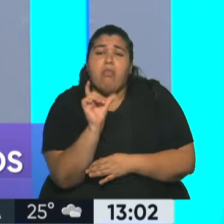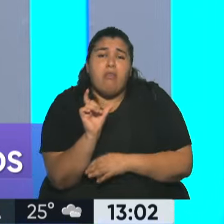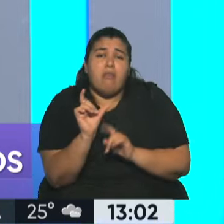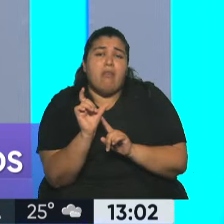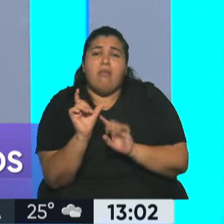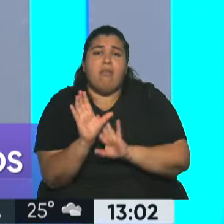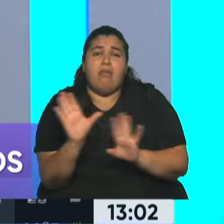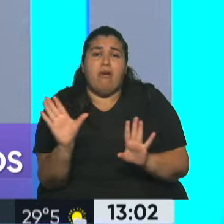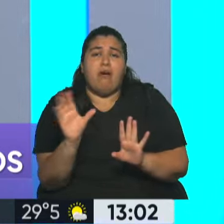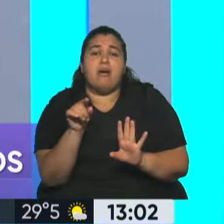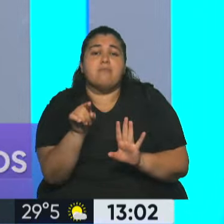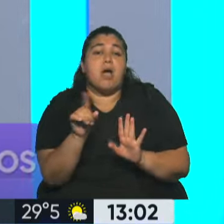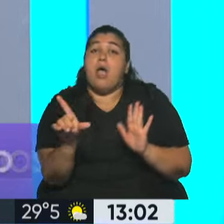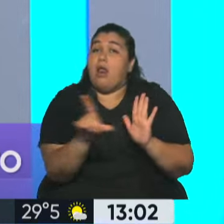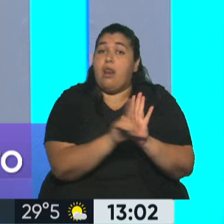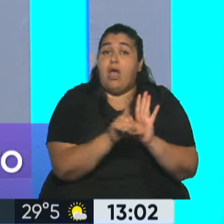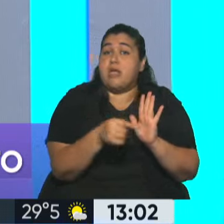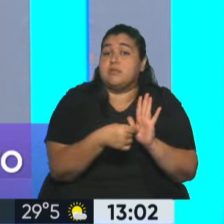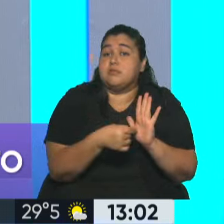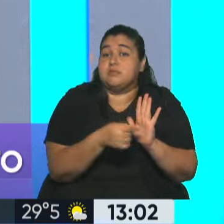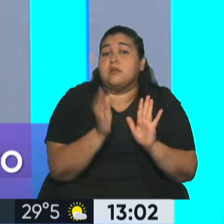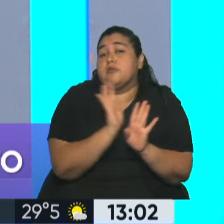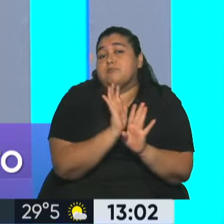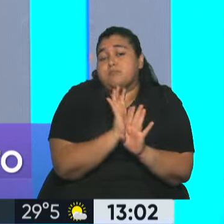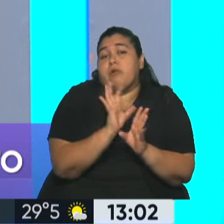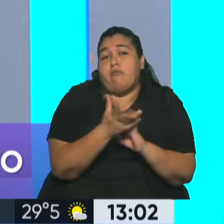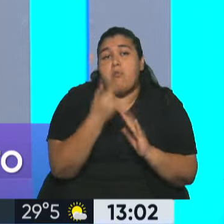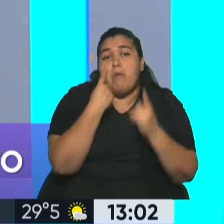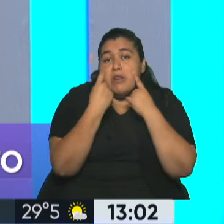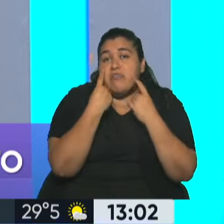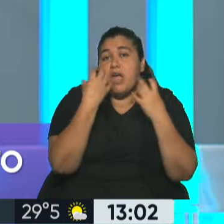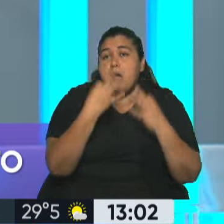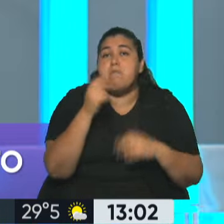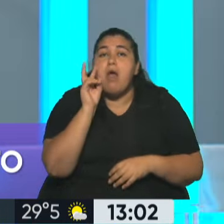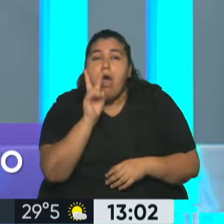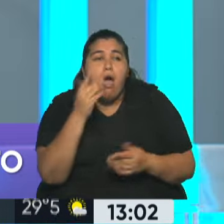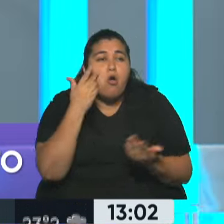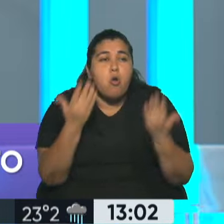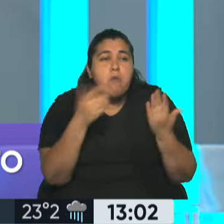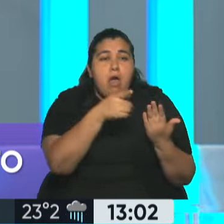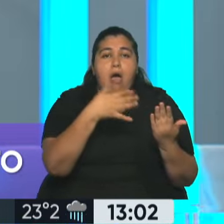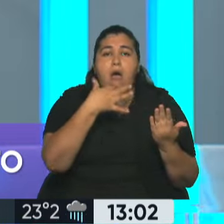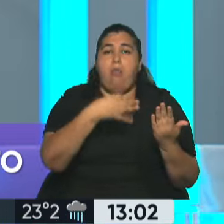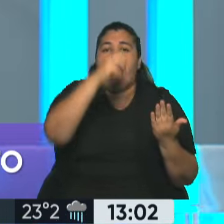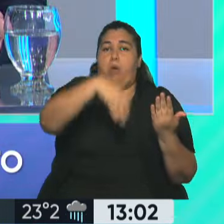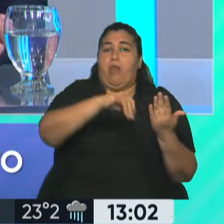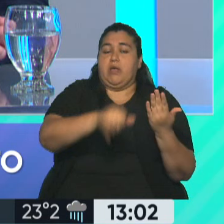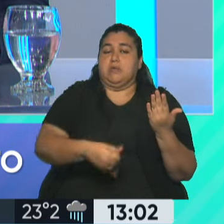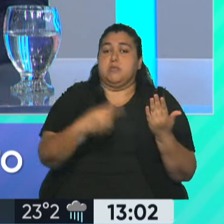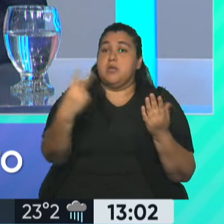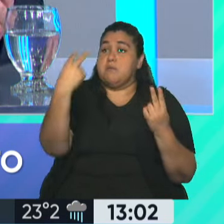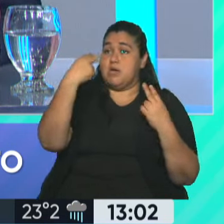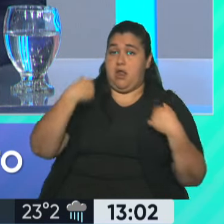requisito de la ley de tarjetas de crédito, para validar o verificar la identidad titular. Mostrarlo sí, pero no dárselo solamente mostrarlo, sí, soy yo, mirá,